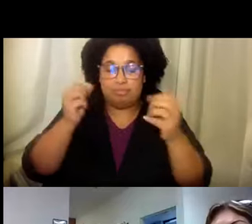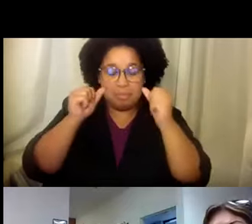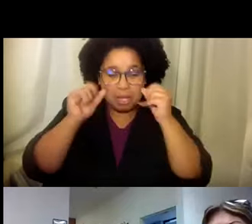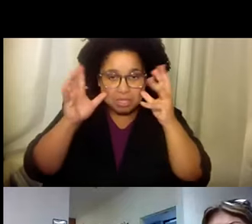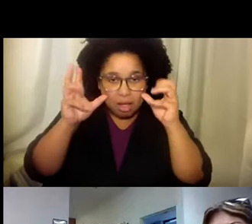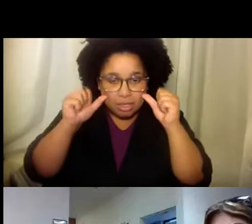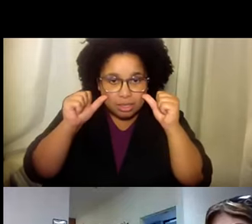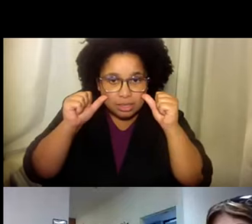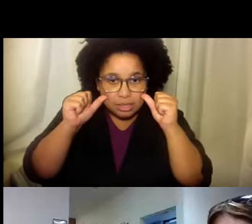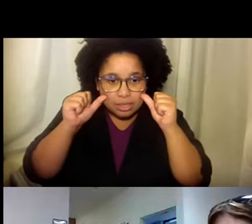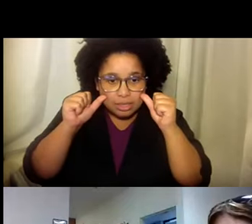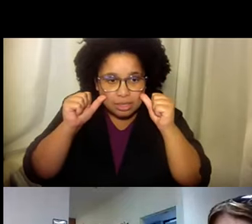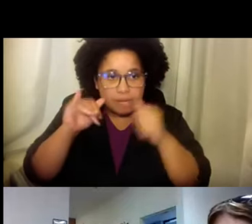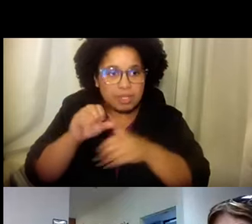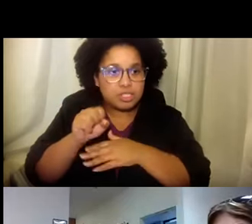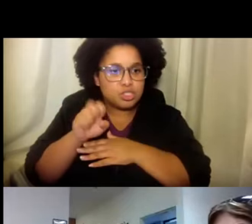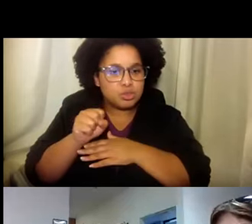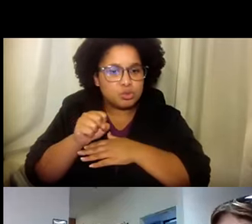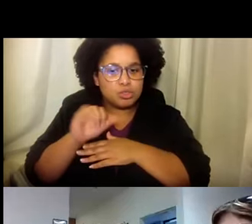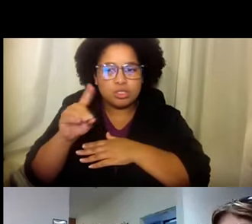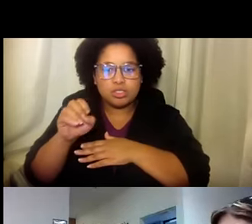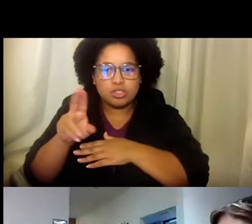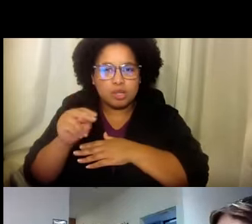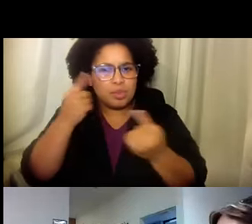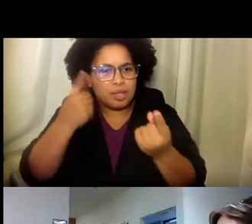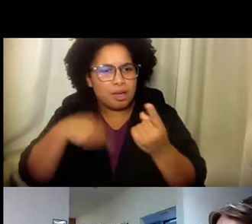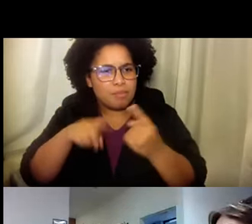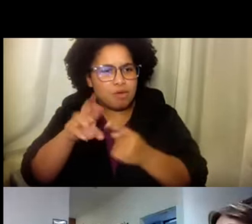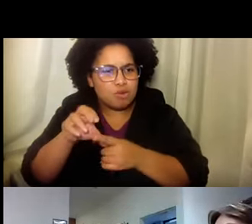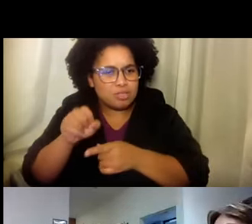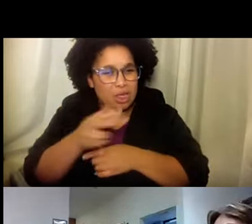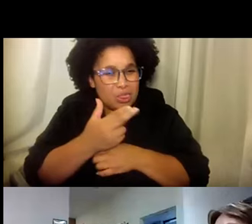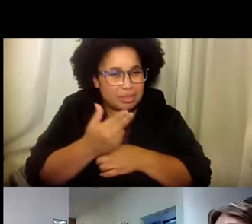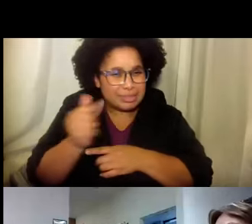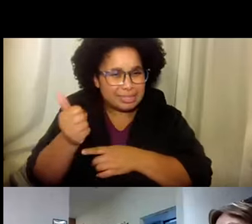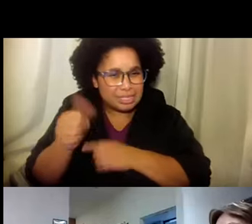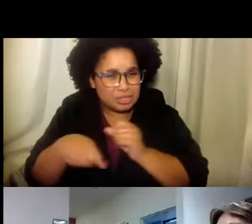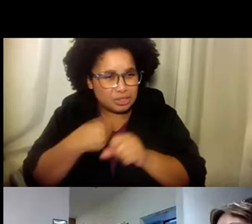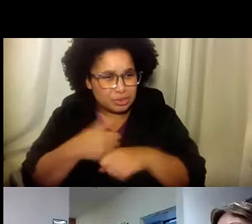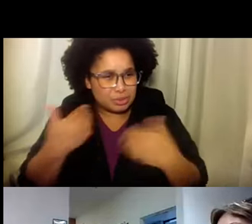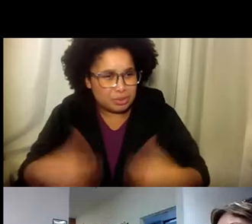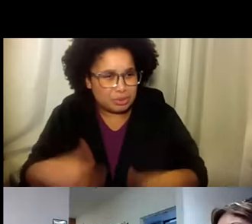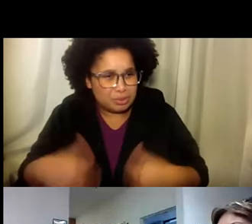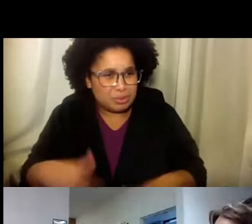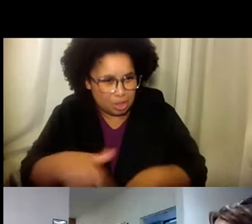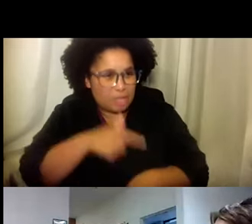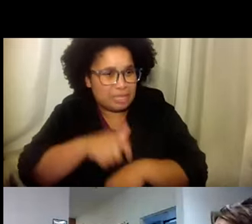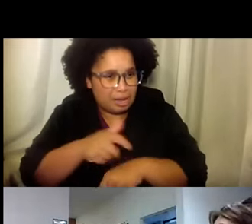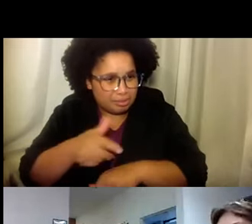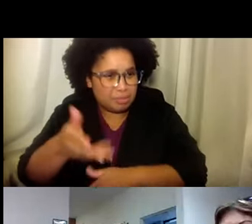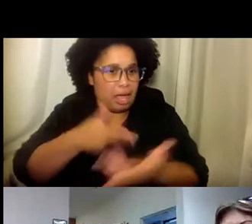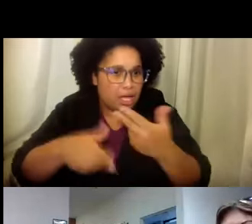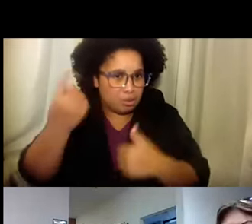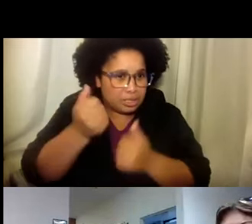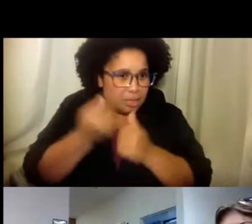Wow, excelentísimo. Así que Jesús y Don, ¿qué piensan de Rosa? O sea, diez y trece años. Es mucho tiempo conocer a una